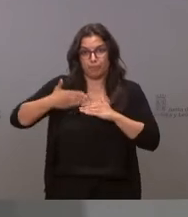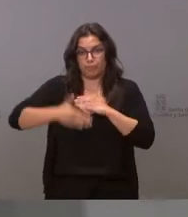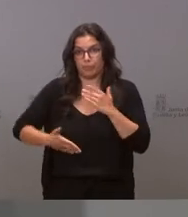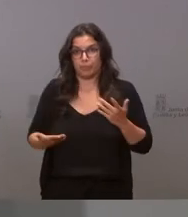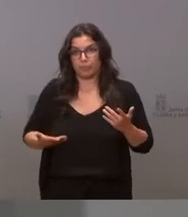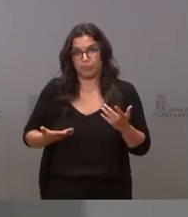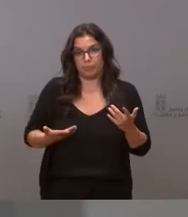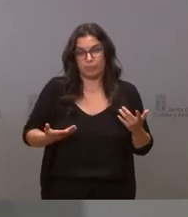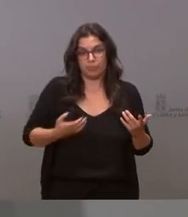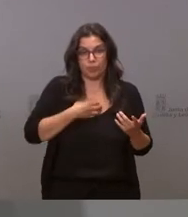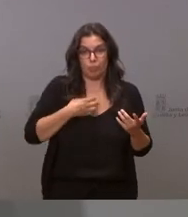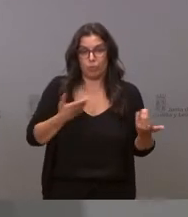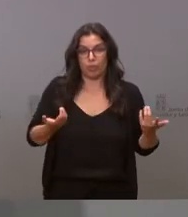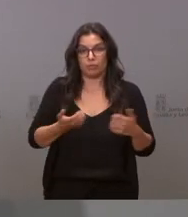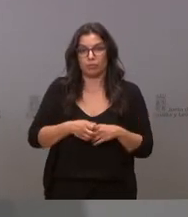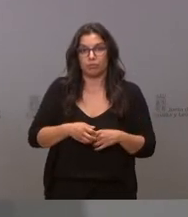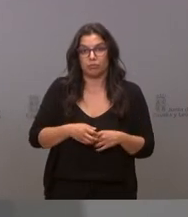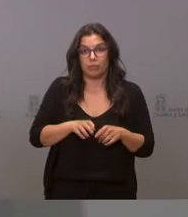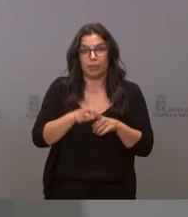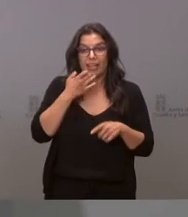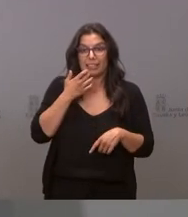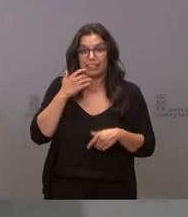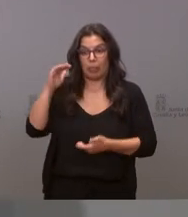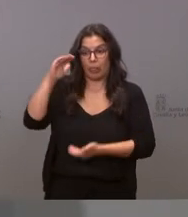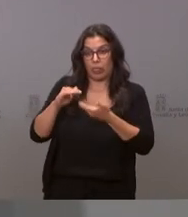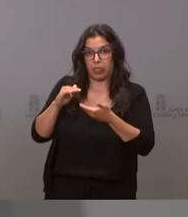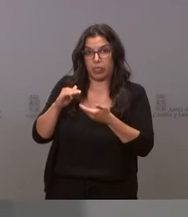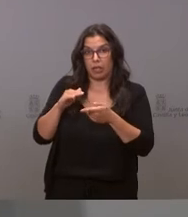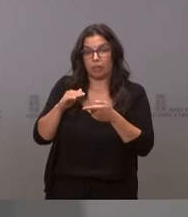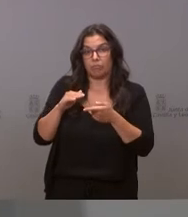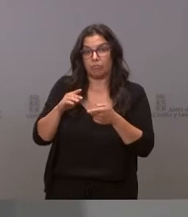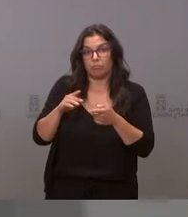quitan la gasolina pues lo normal es que te adelanten aunque seas Fernando Alonso